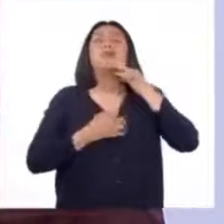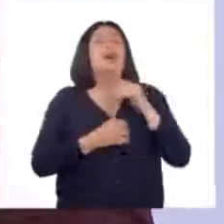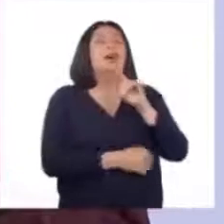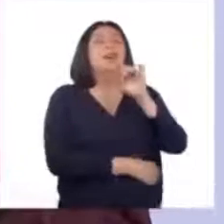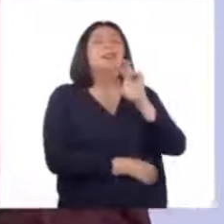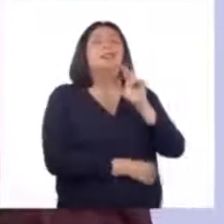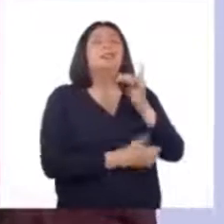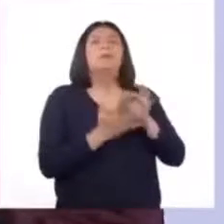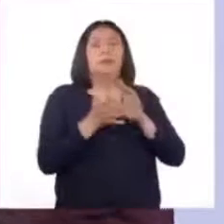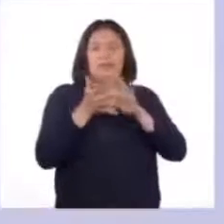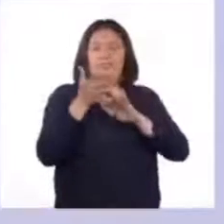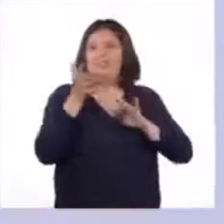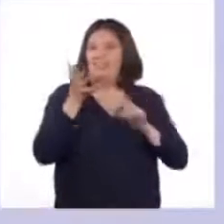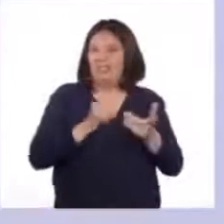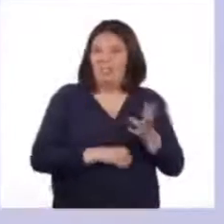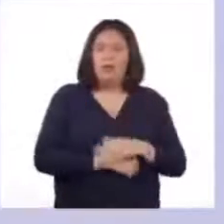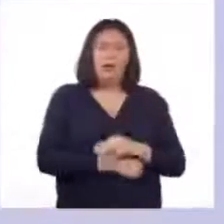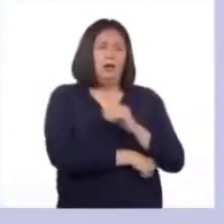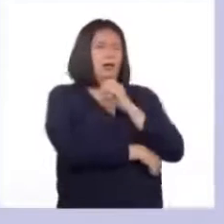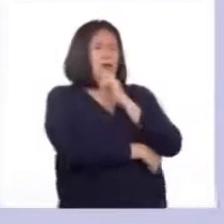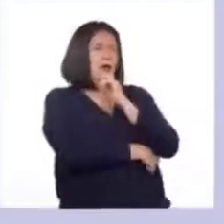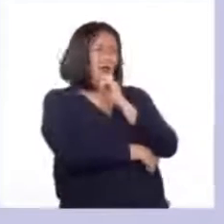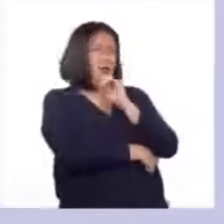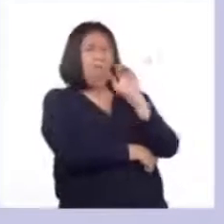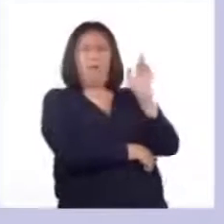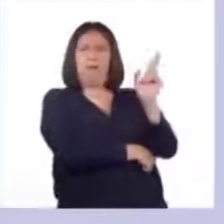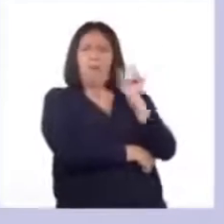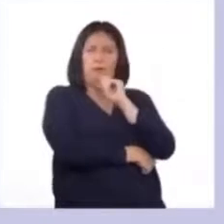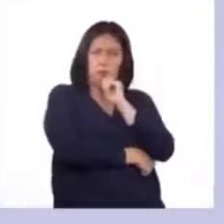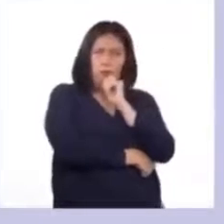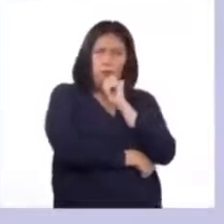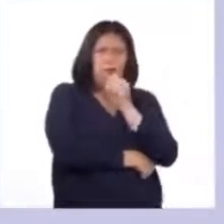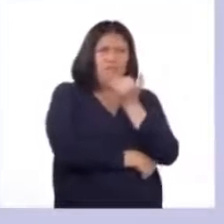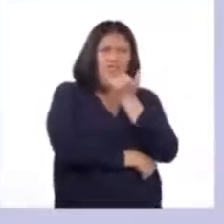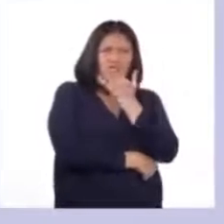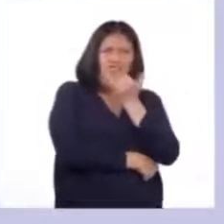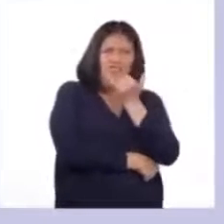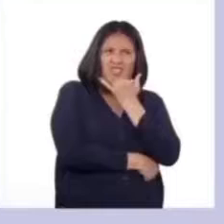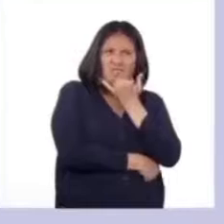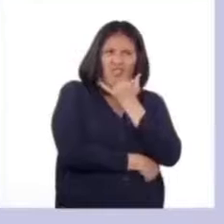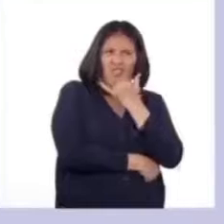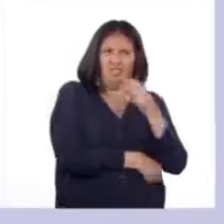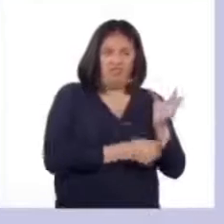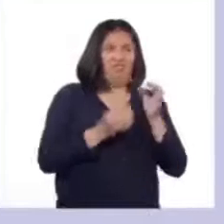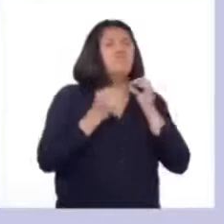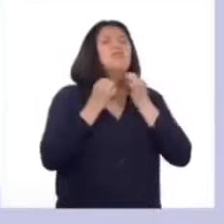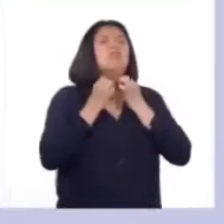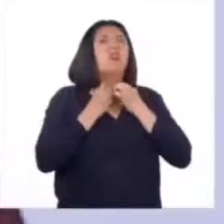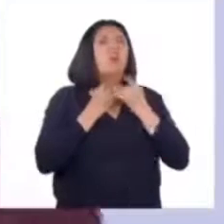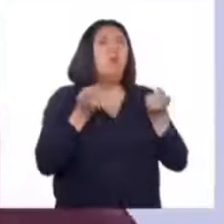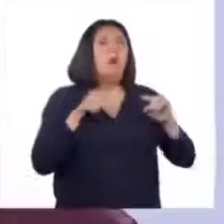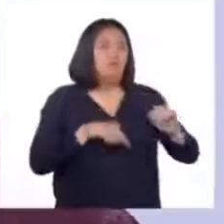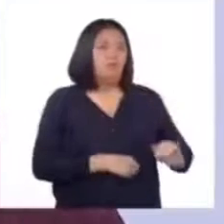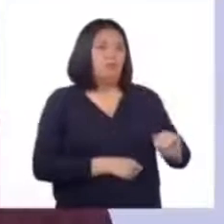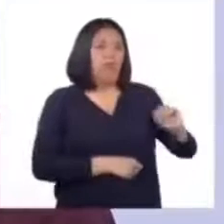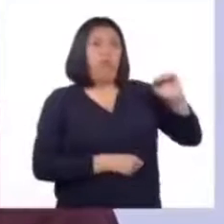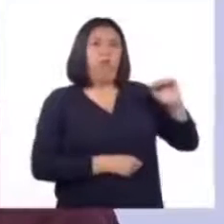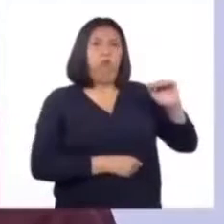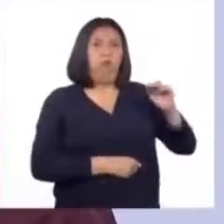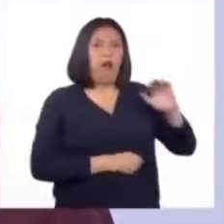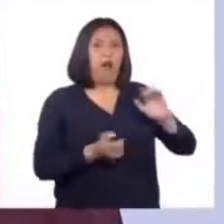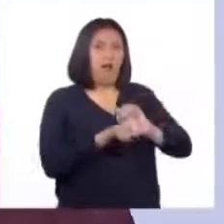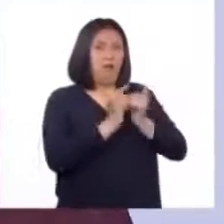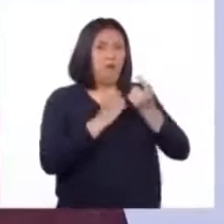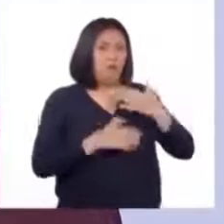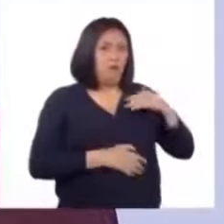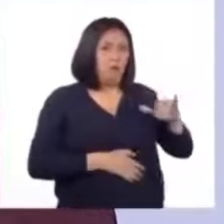hacia la sangre. Profesor, ¿y les pasa algo a esas glándulas cuando estamos en la pubertad? Así es, Patricia.